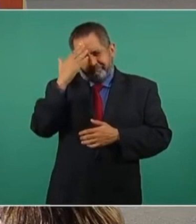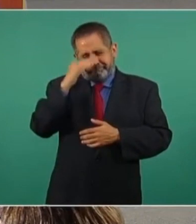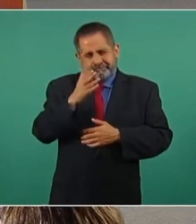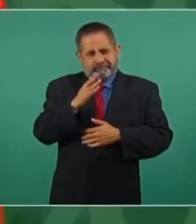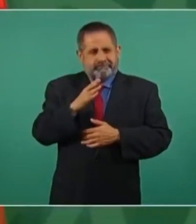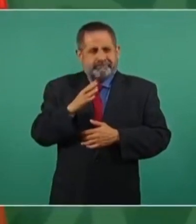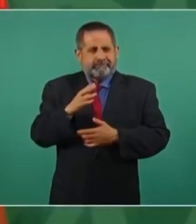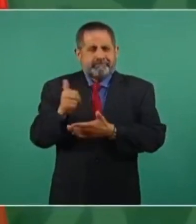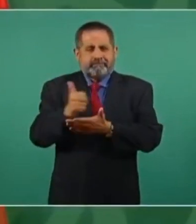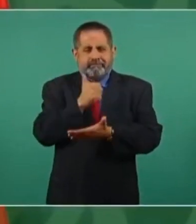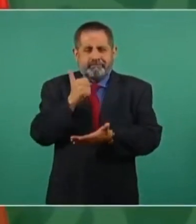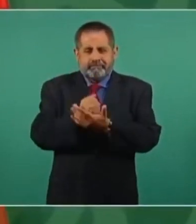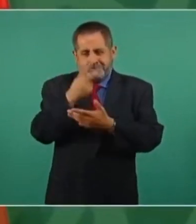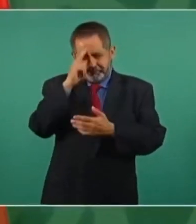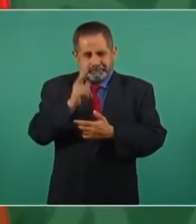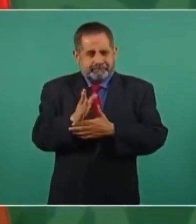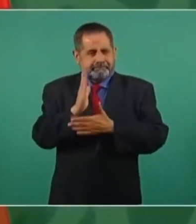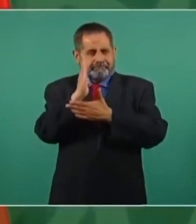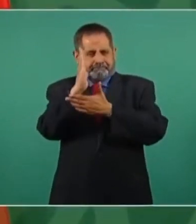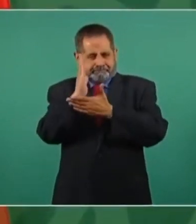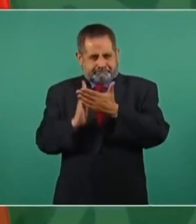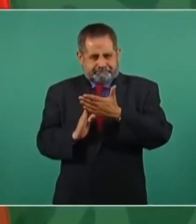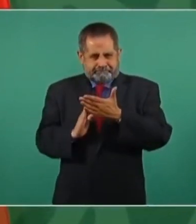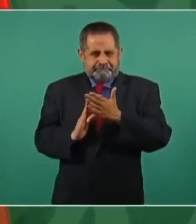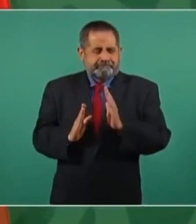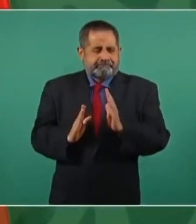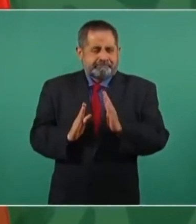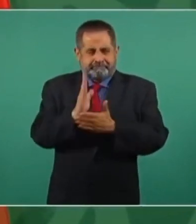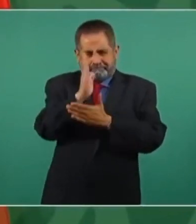la ciudad.